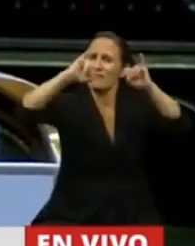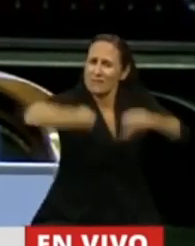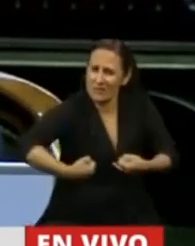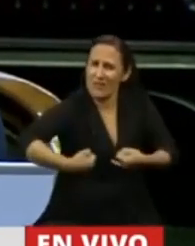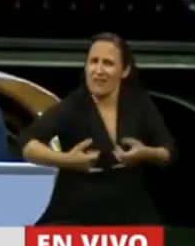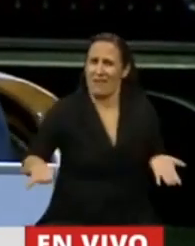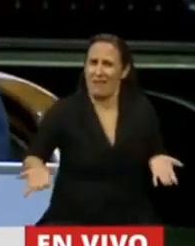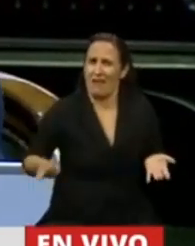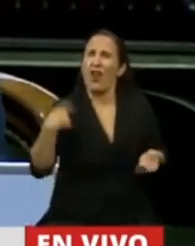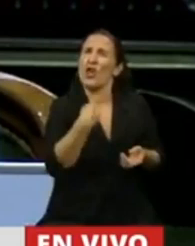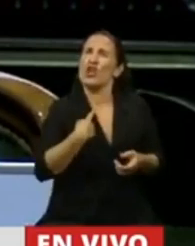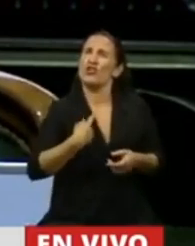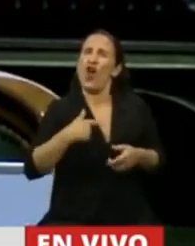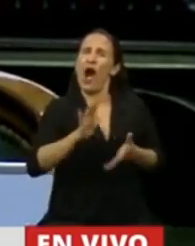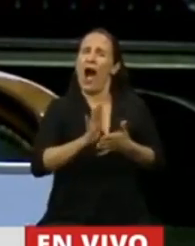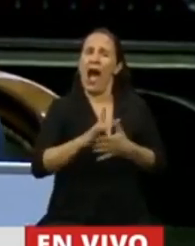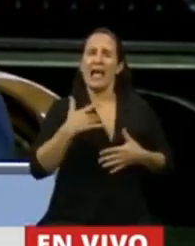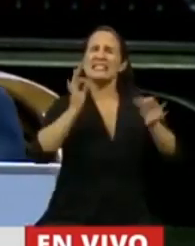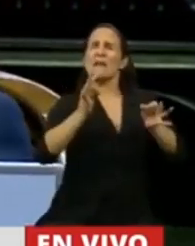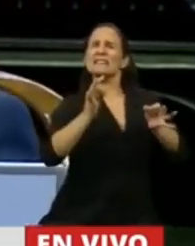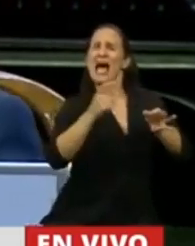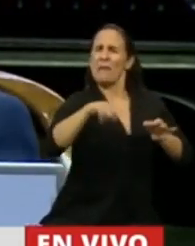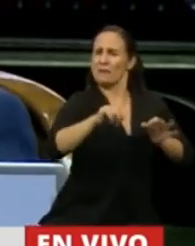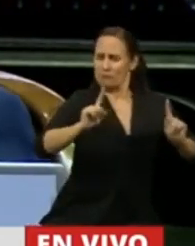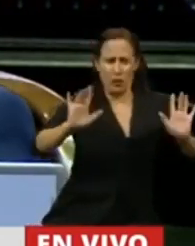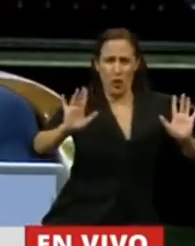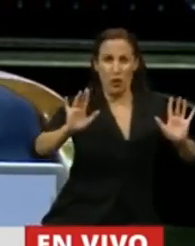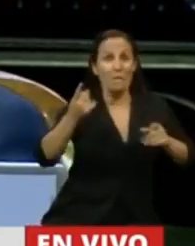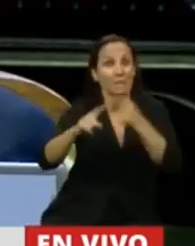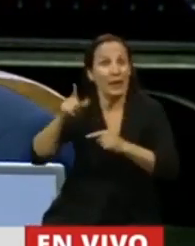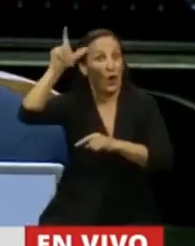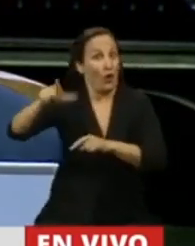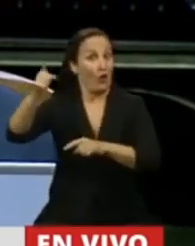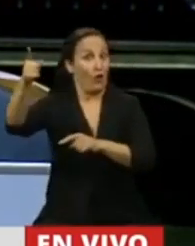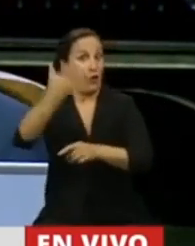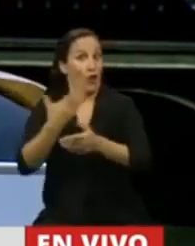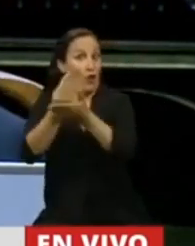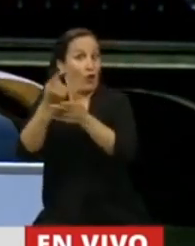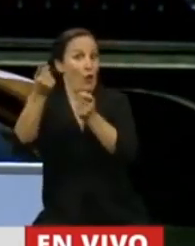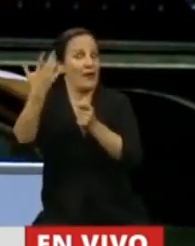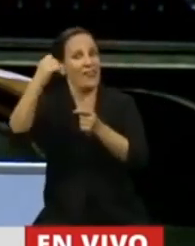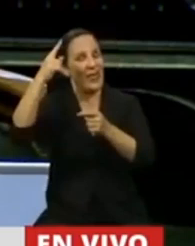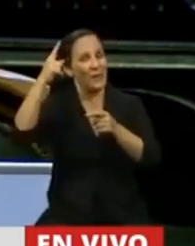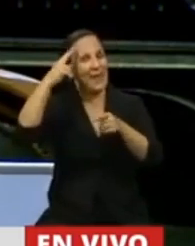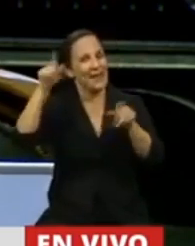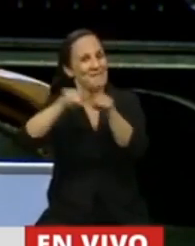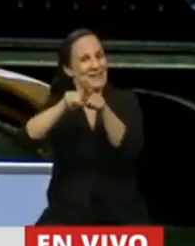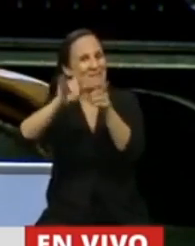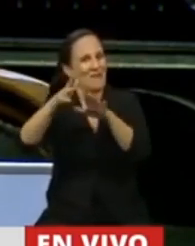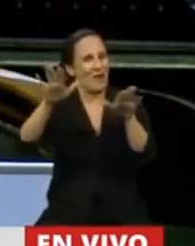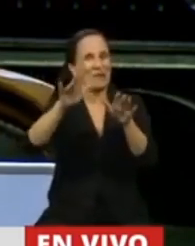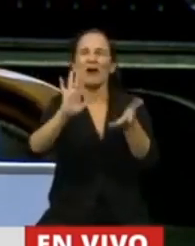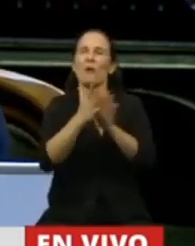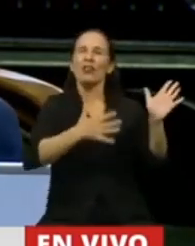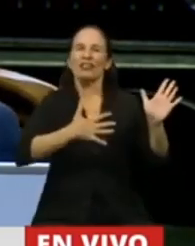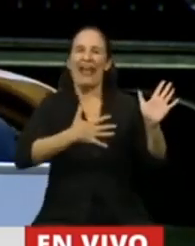sentirnos dueños de la verdad, pero para eso el que gobierna debe tener la misma actitud. Para el tango hacen falta dos.